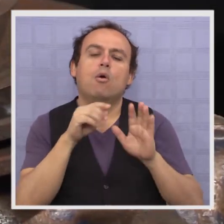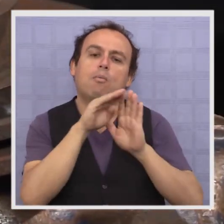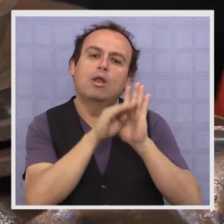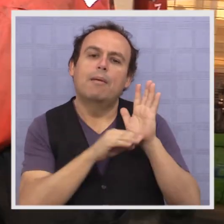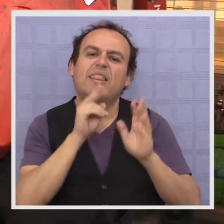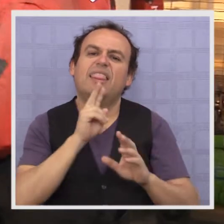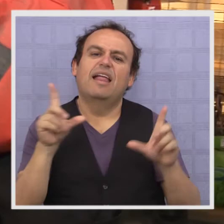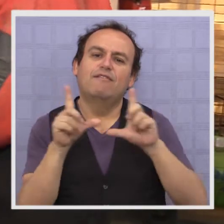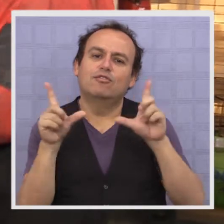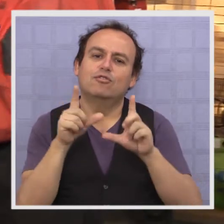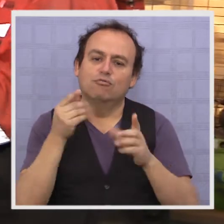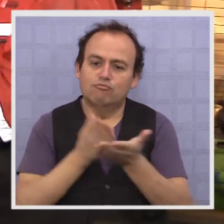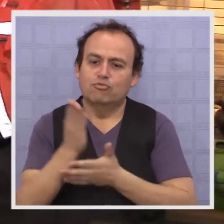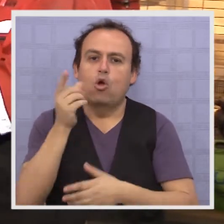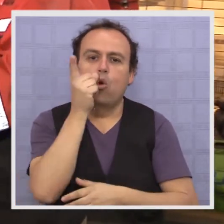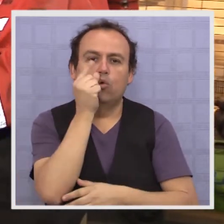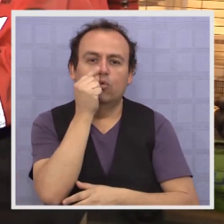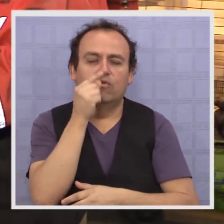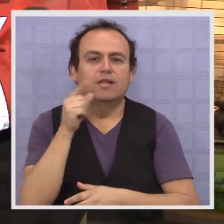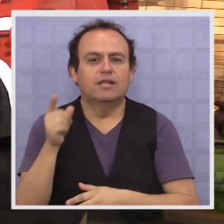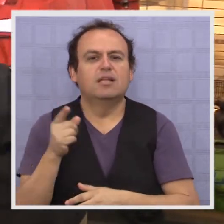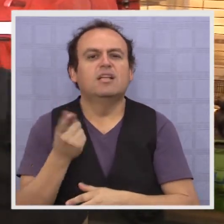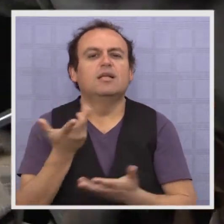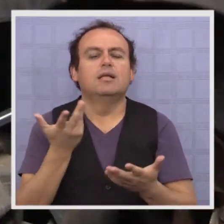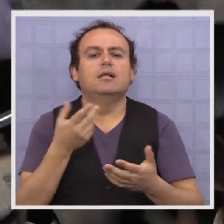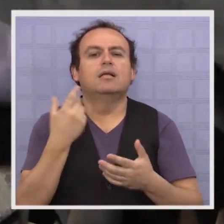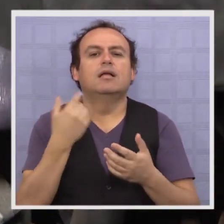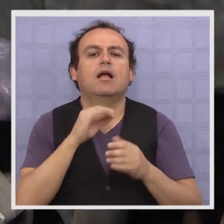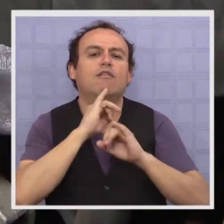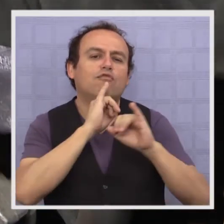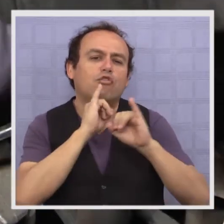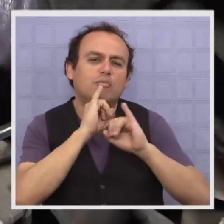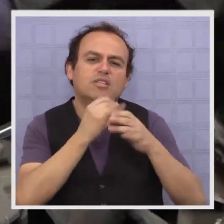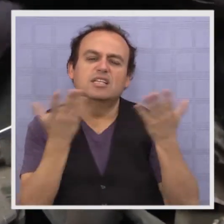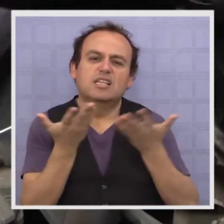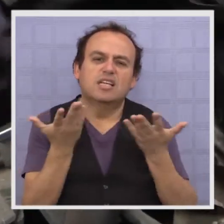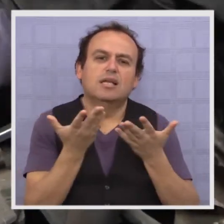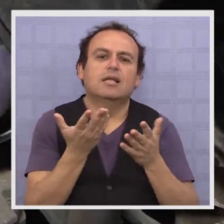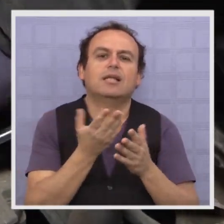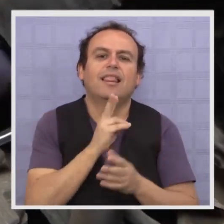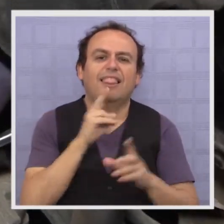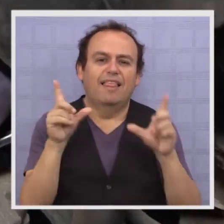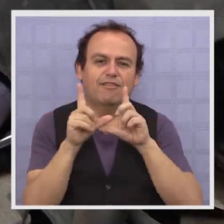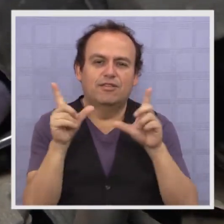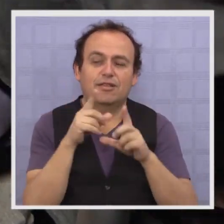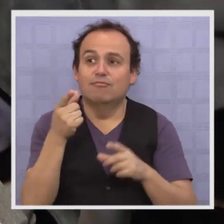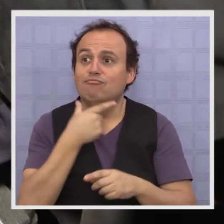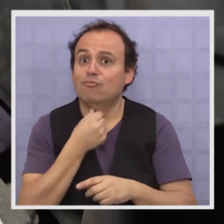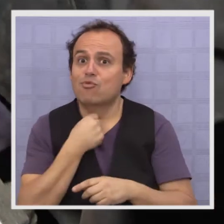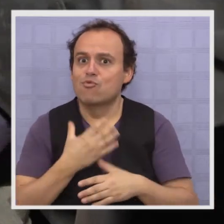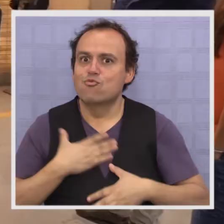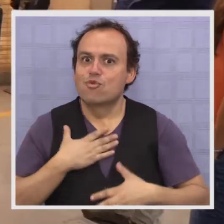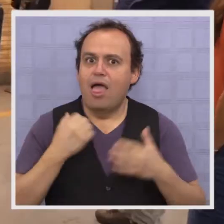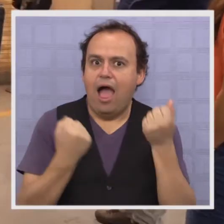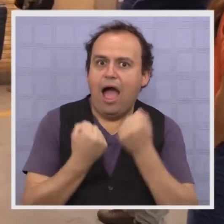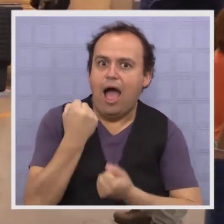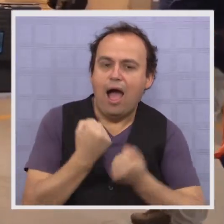mediados de octubre, en donde el piloto entregará datos e información especial para los amantes del automovilismo.